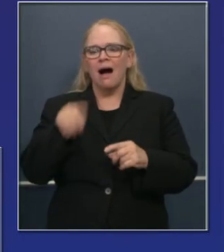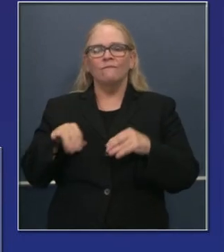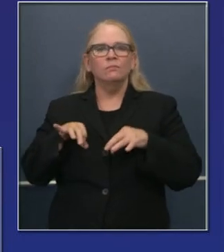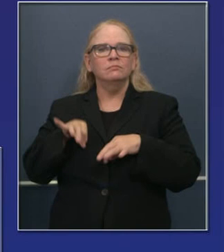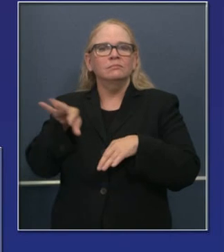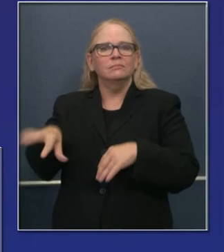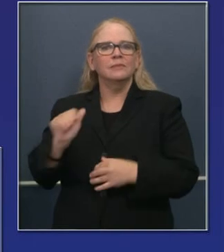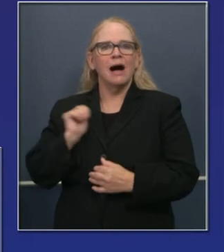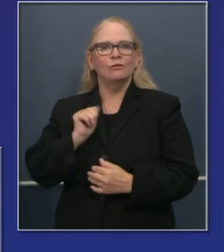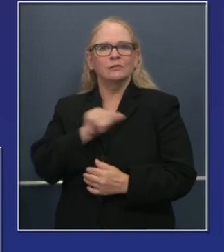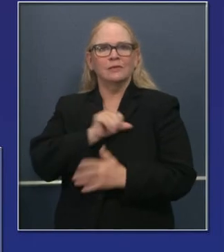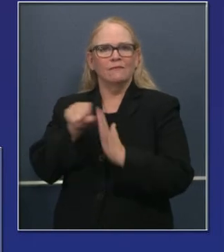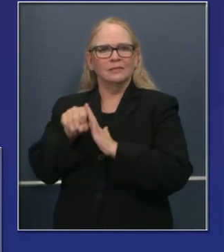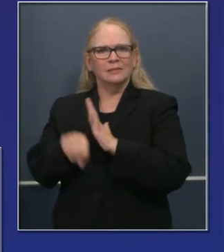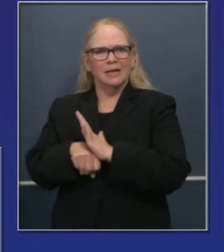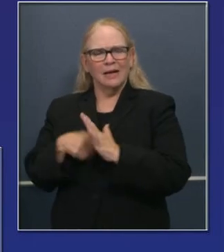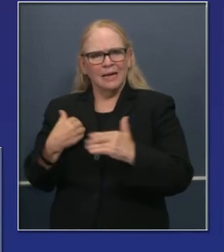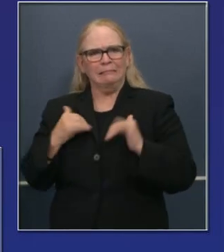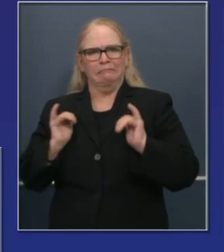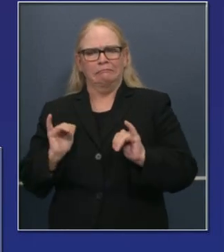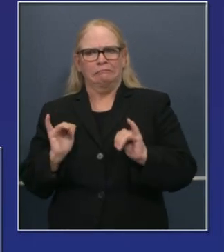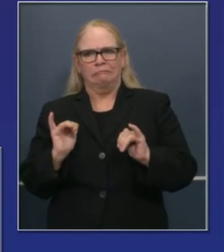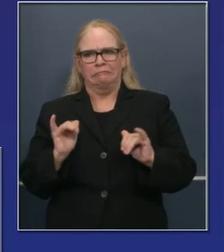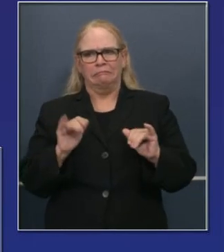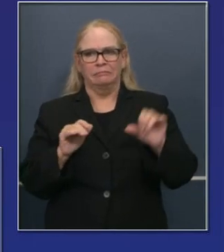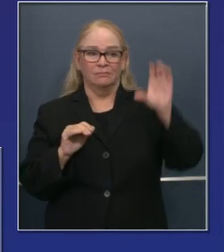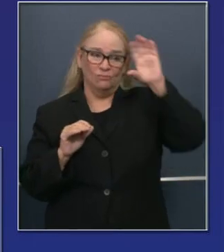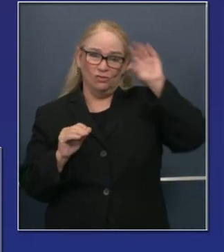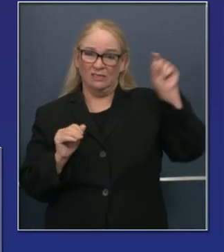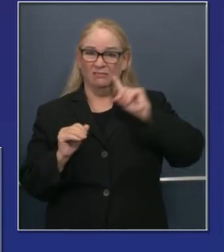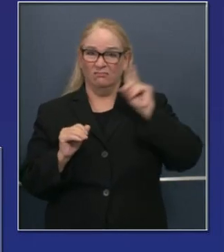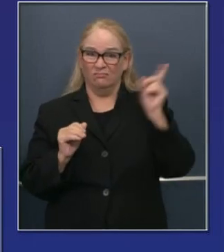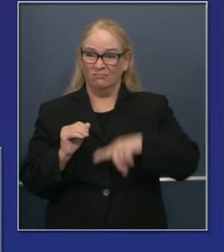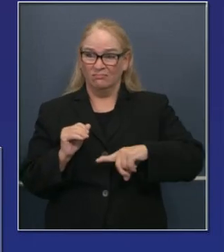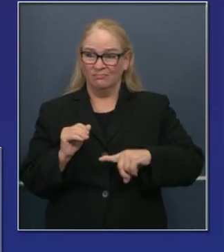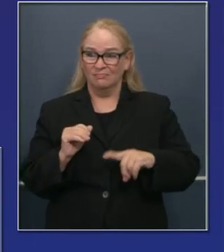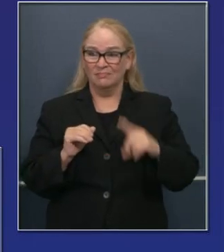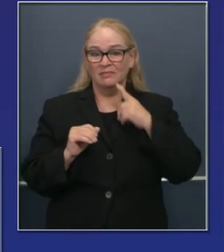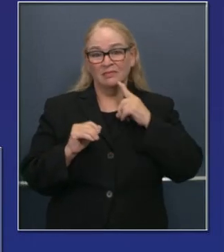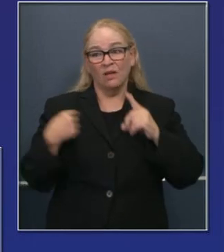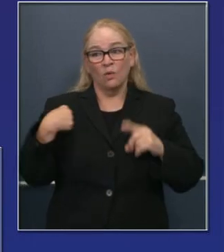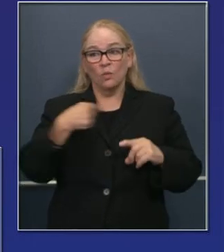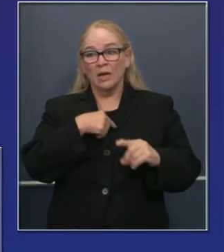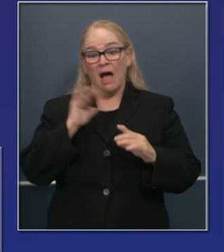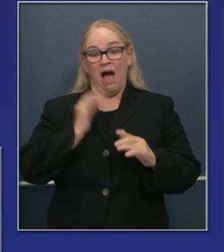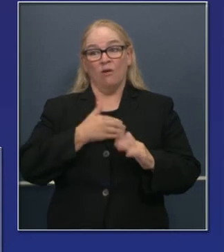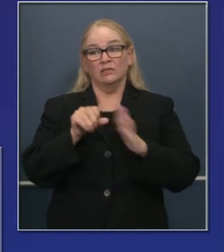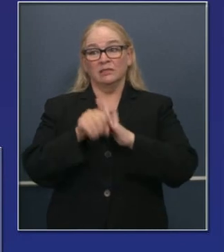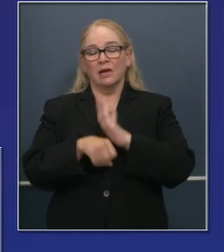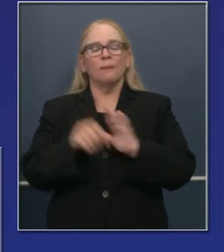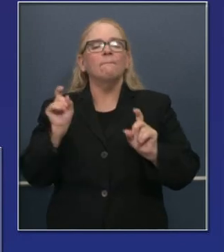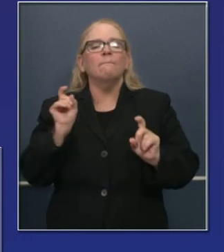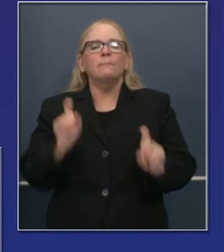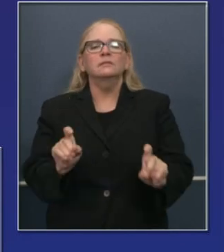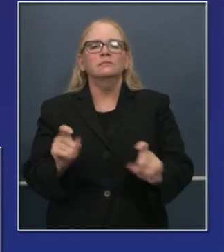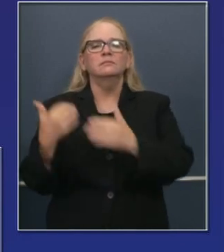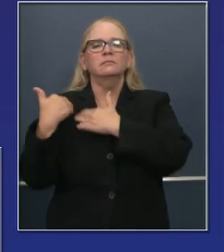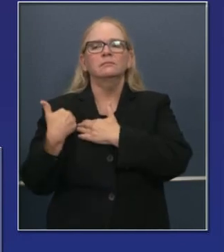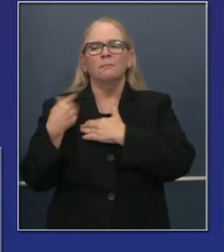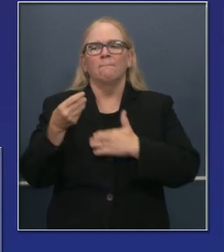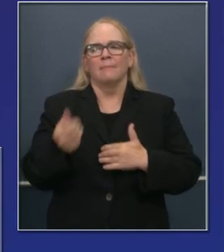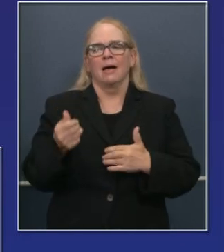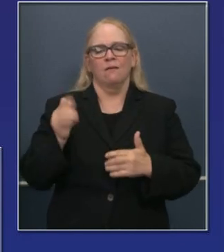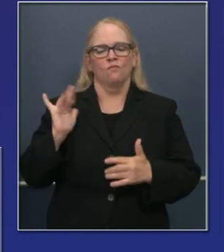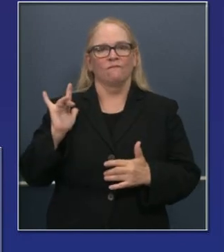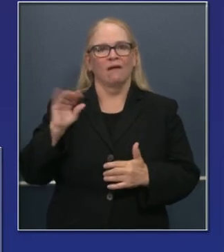La responsabilidad bajo esta nueva orden ejecutiva, este memorándum presidencial, es que los estados incurran 25% del costo.